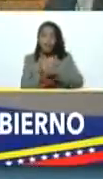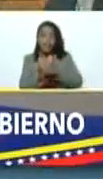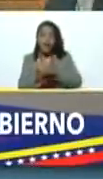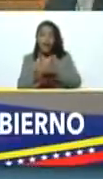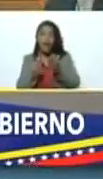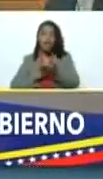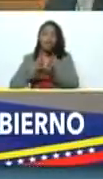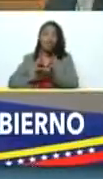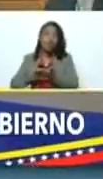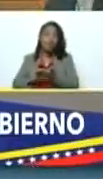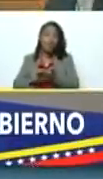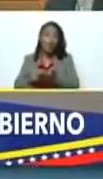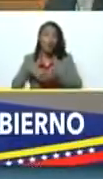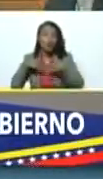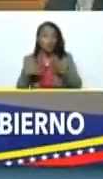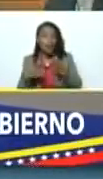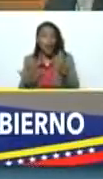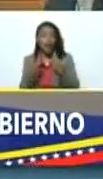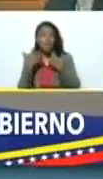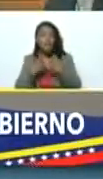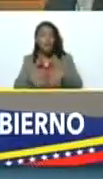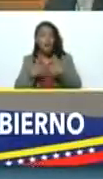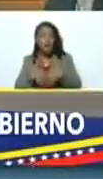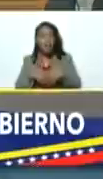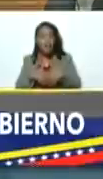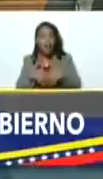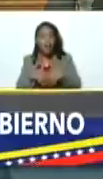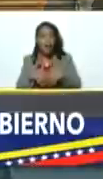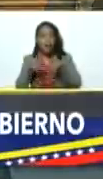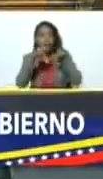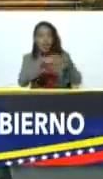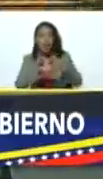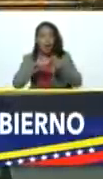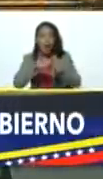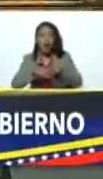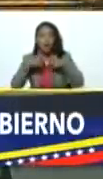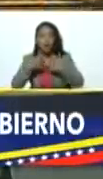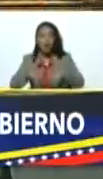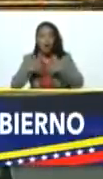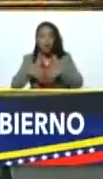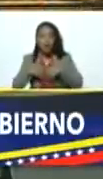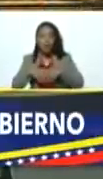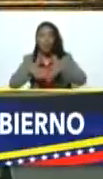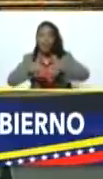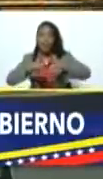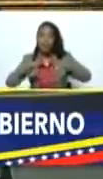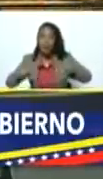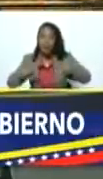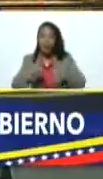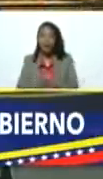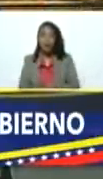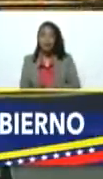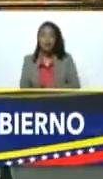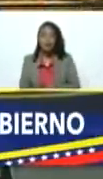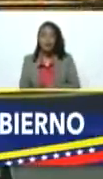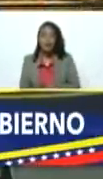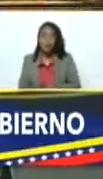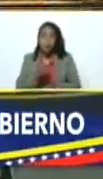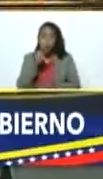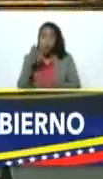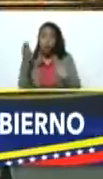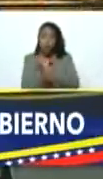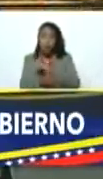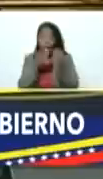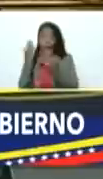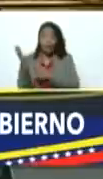recuperación de la industria de la agroindustria de las tierras bueno sobre eso